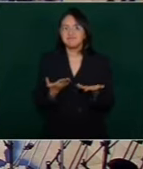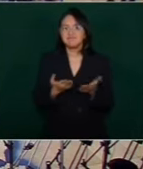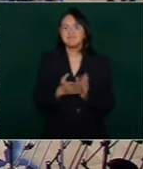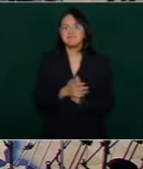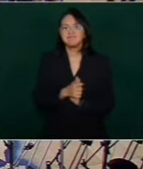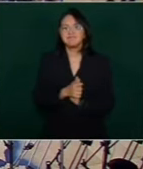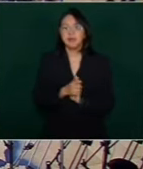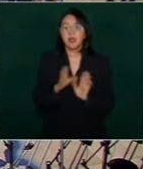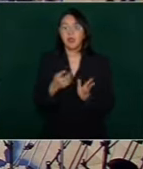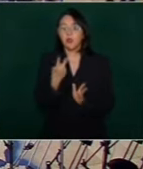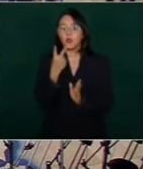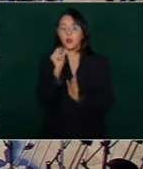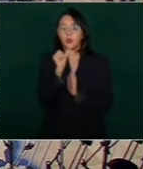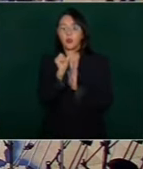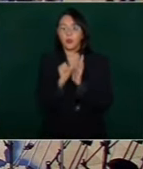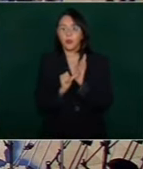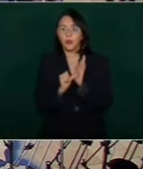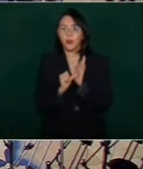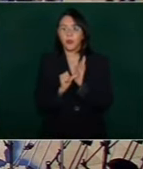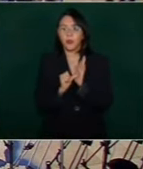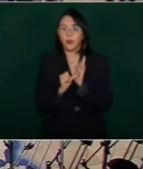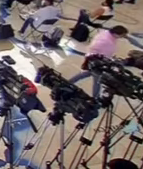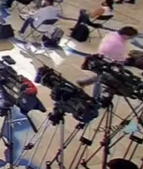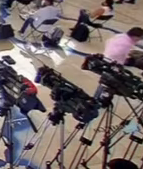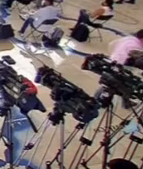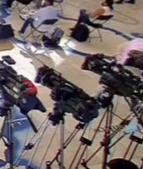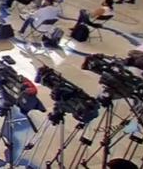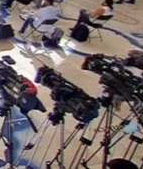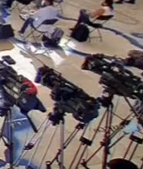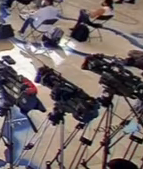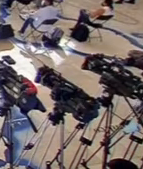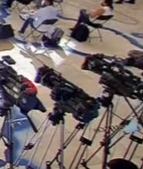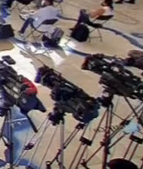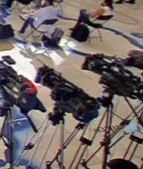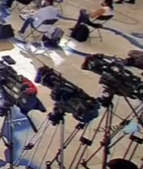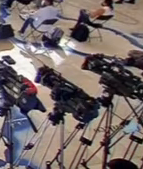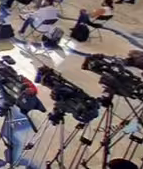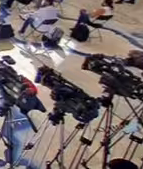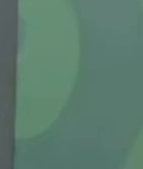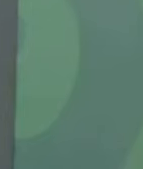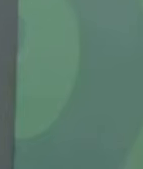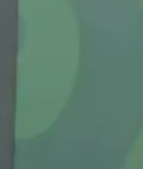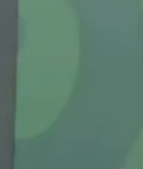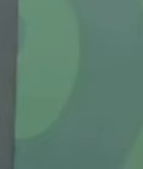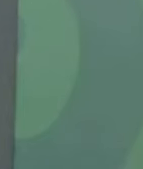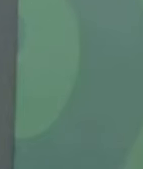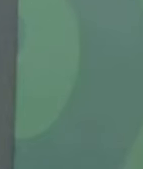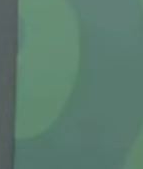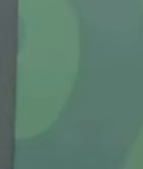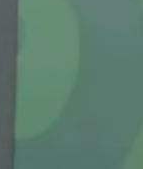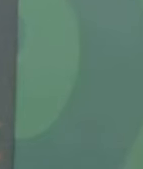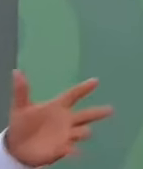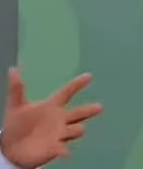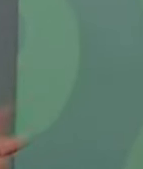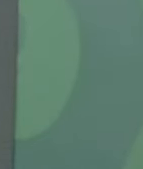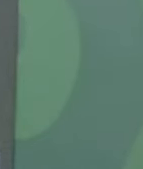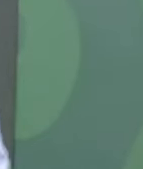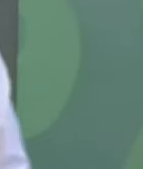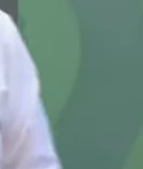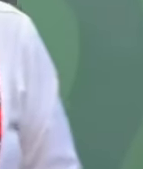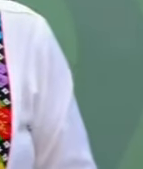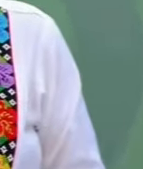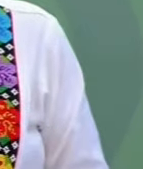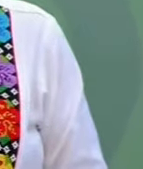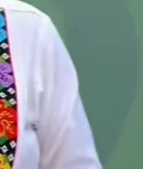Dos meses el aeropuerto, un mes, un mes,